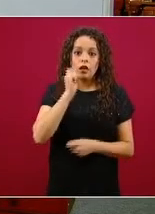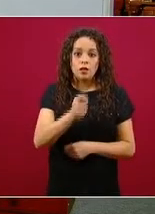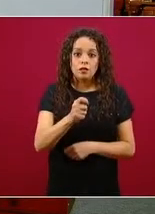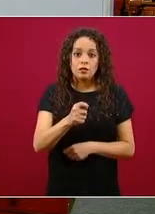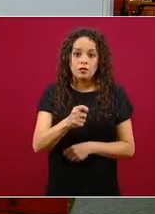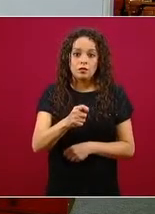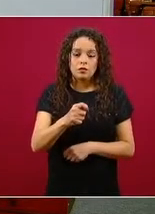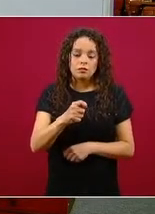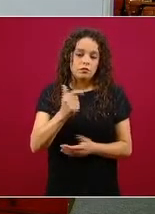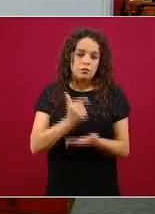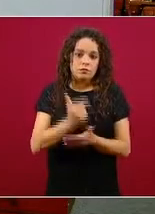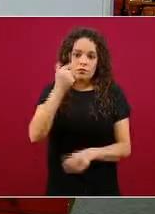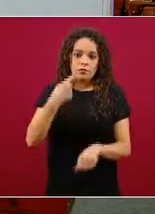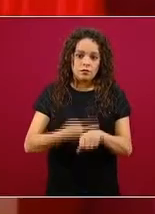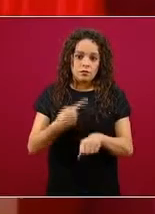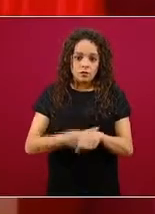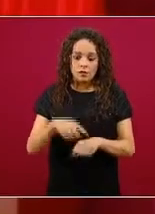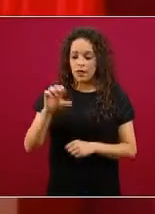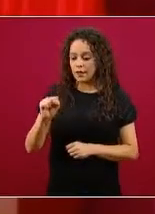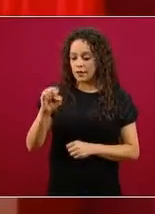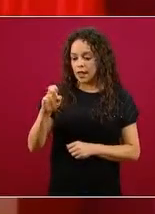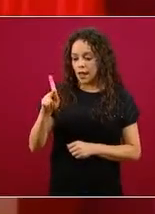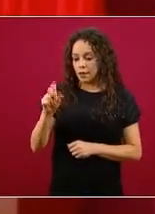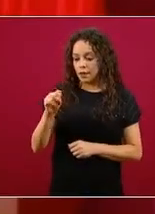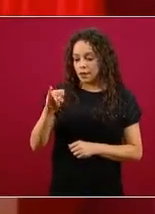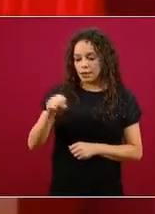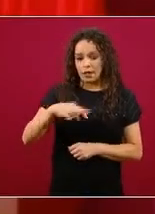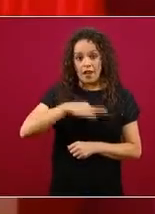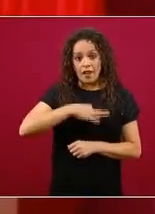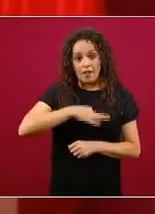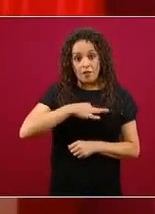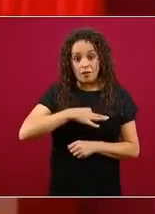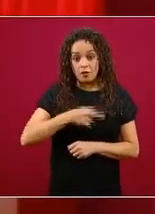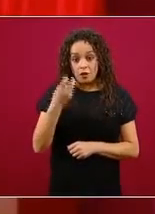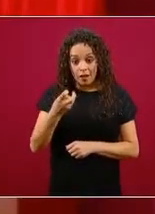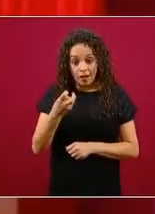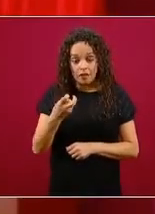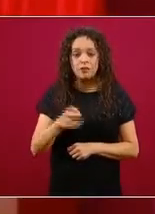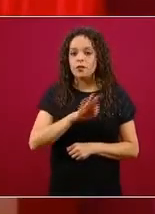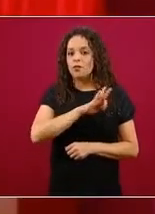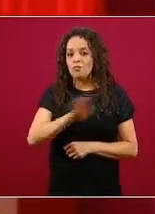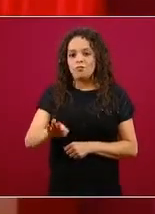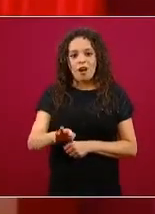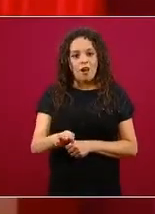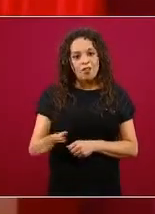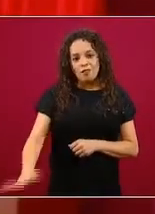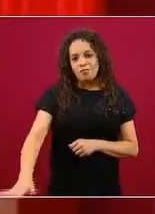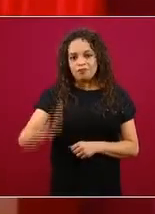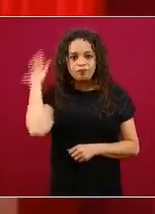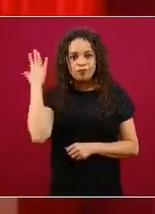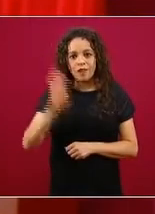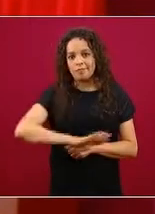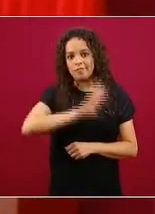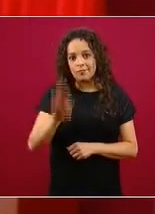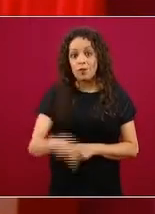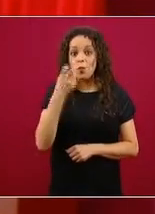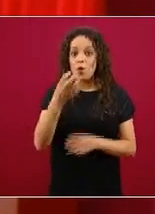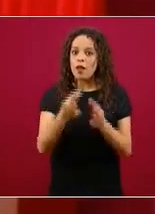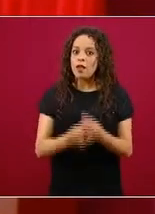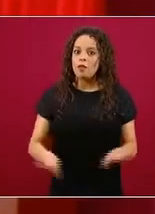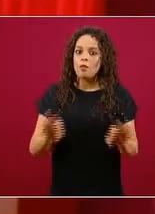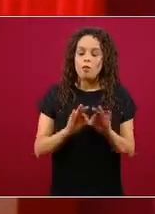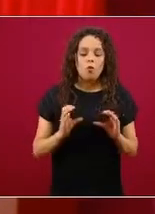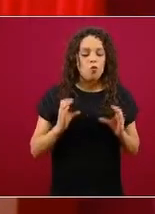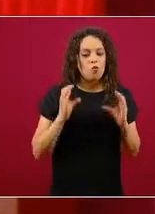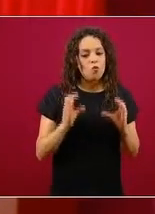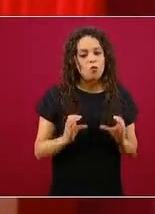que es la sepsis la infección generalizada que lleva a la muerte entonces por eso es importante tener cuidado porque lo